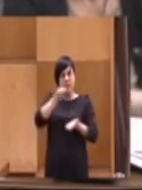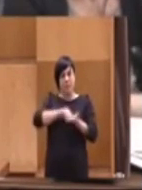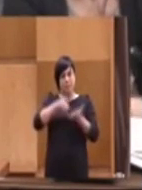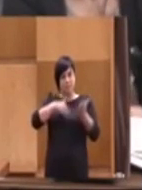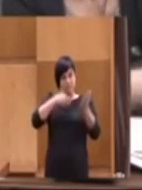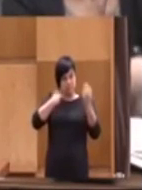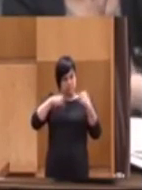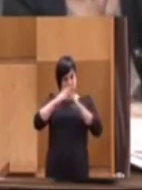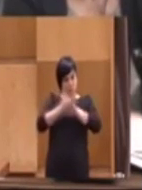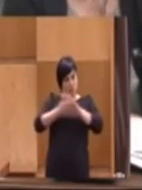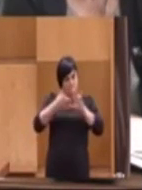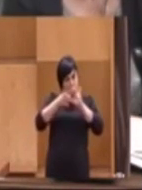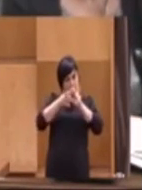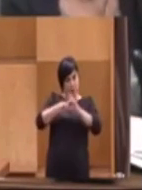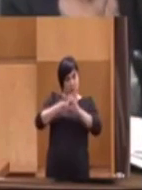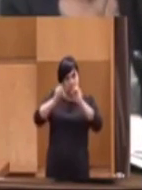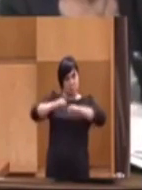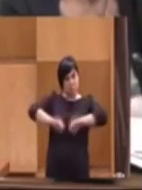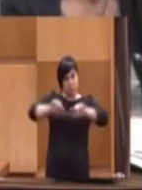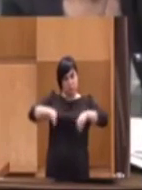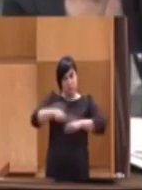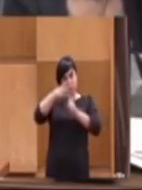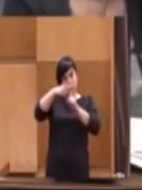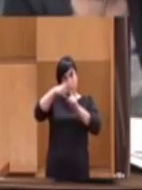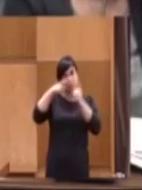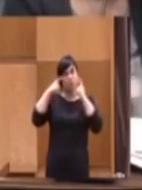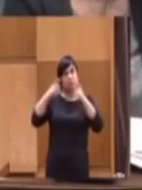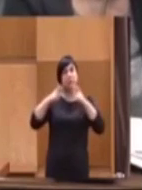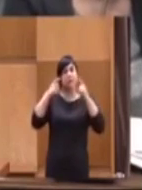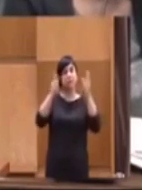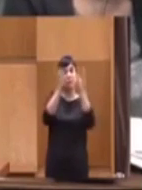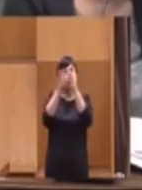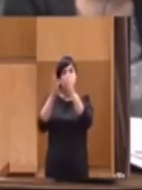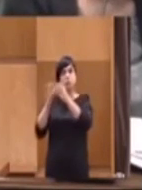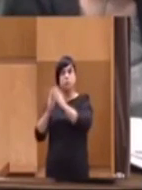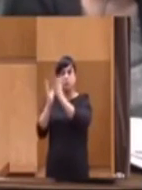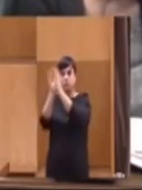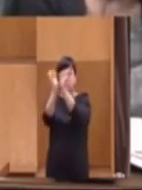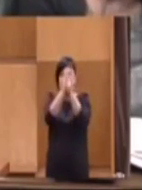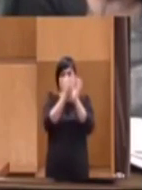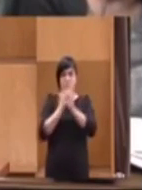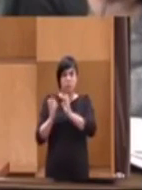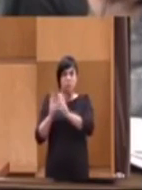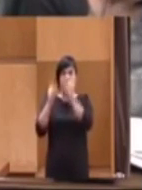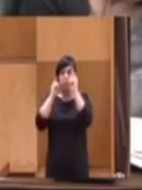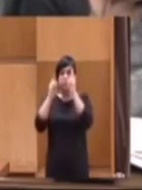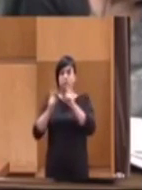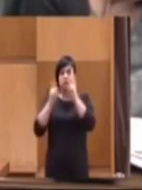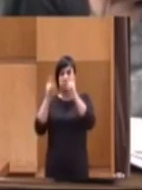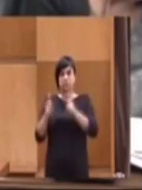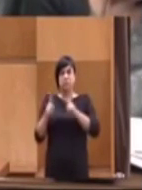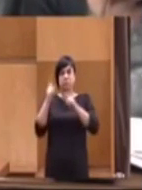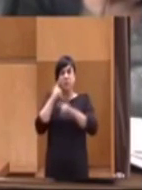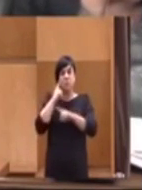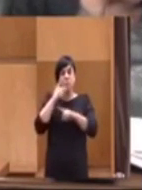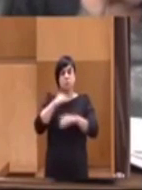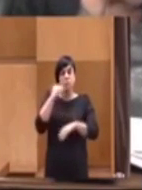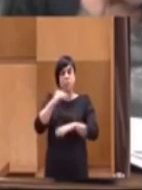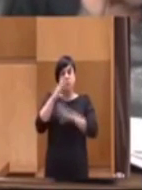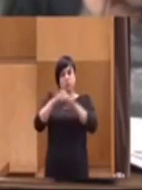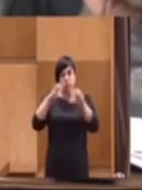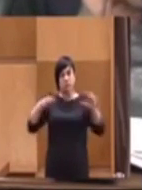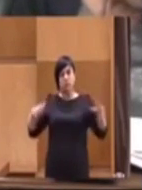Toledo, como le digo, se está intentando llegar a acuerdos con todos los grupos. Se está intentando conseguir, por lo menos, la mayoría con